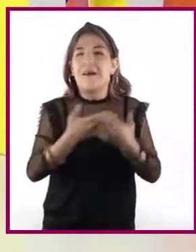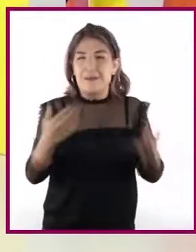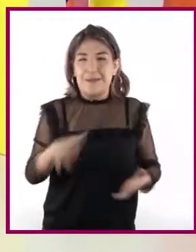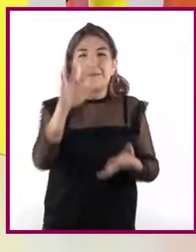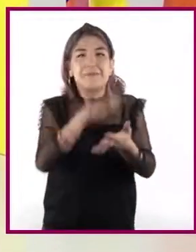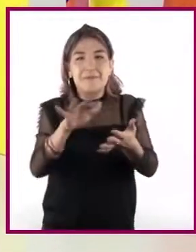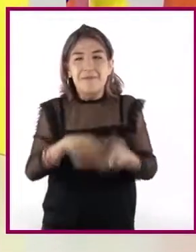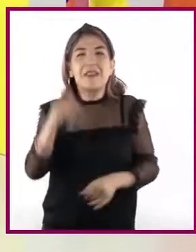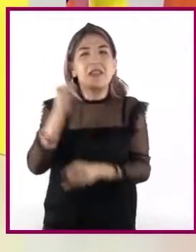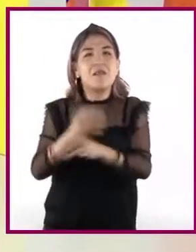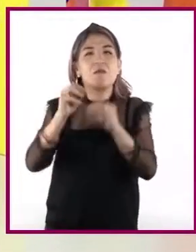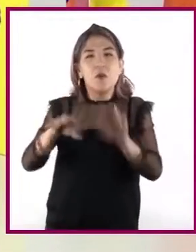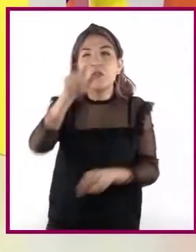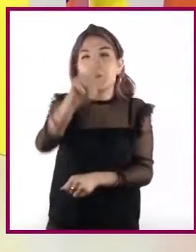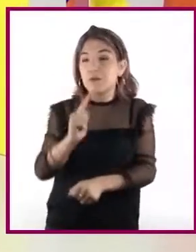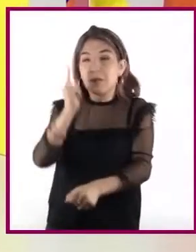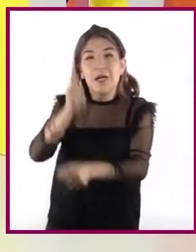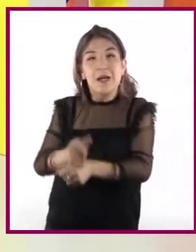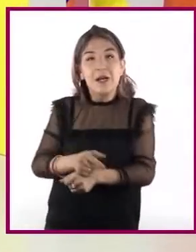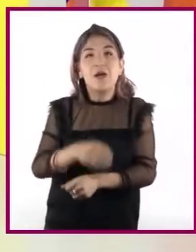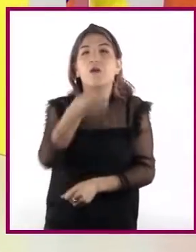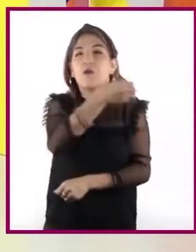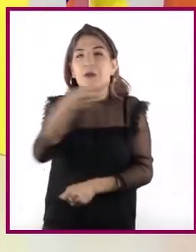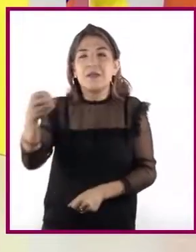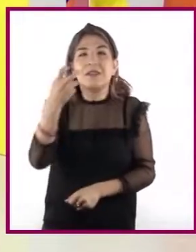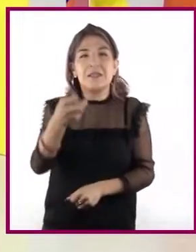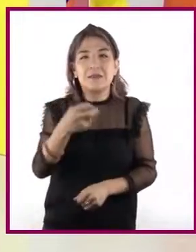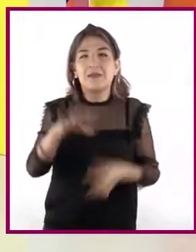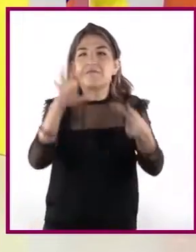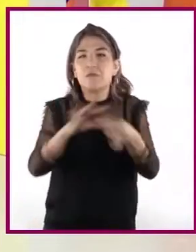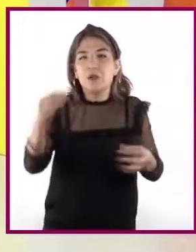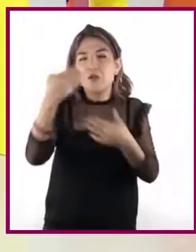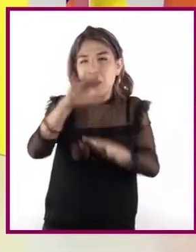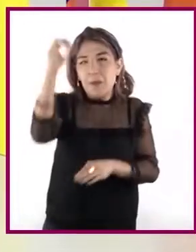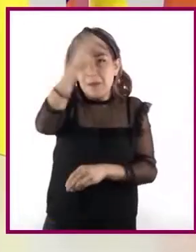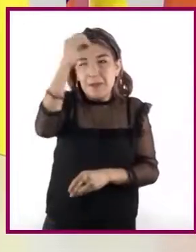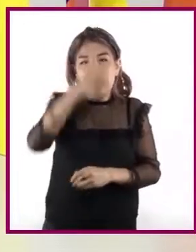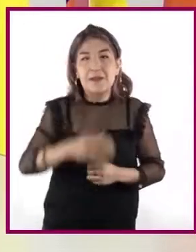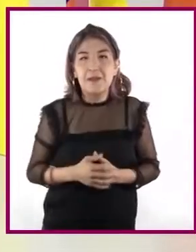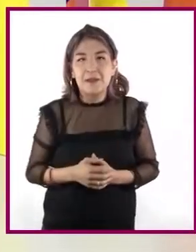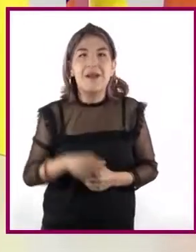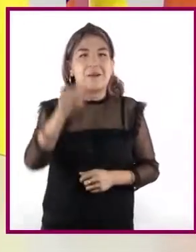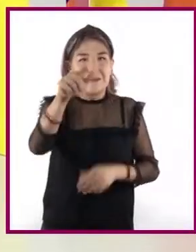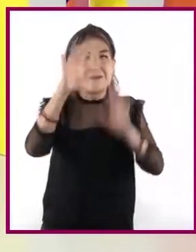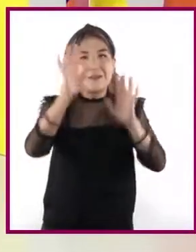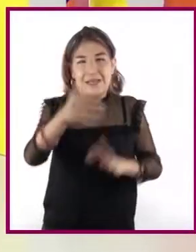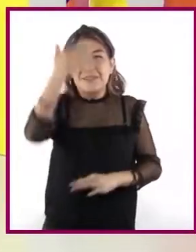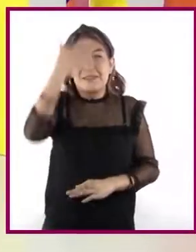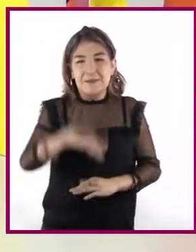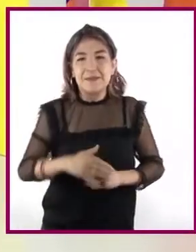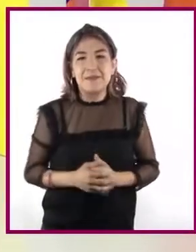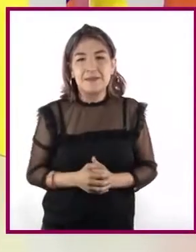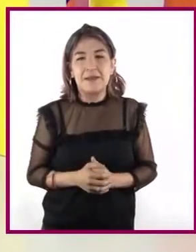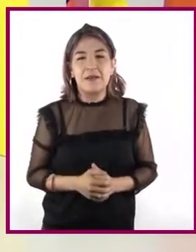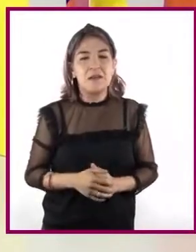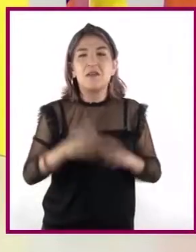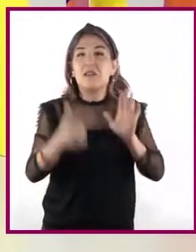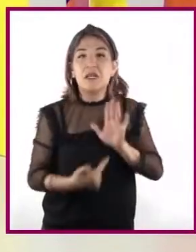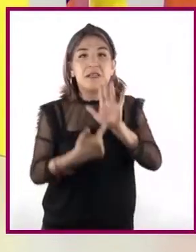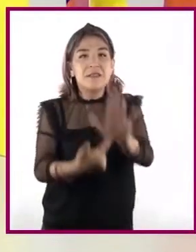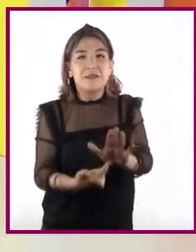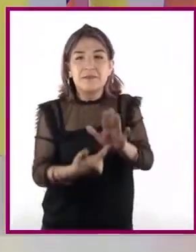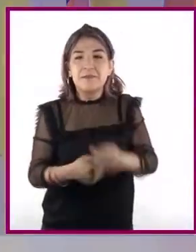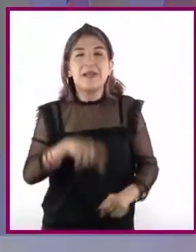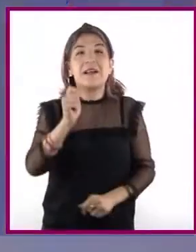texto e identifiquen las oraciones que corresponden a opiniones. Ya saben, lo que no se puede comprobar